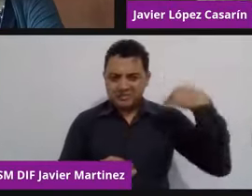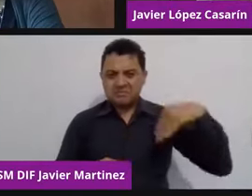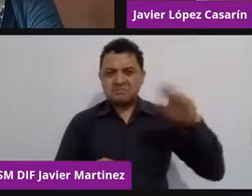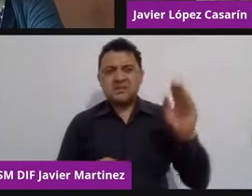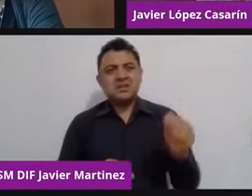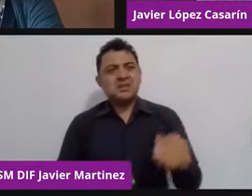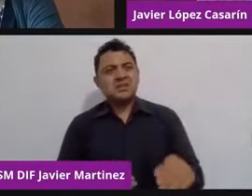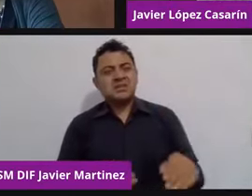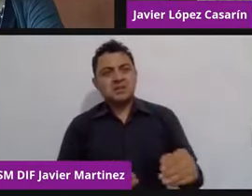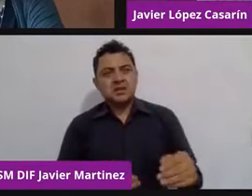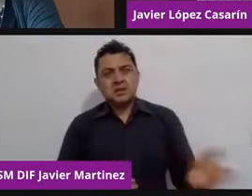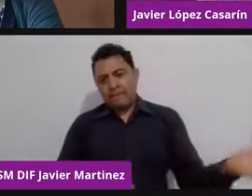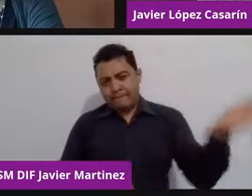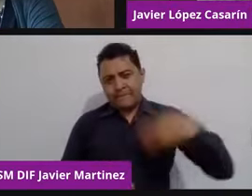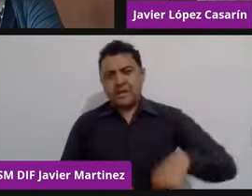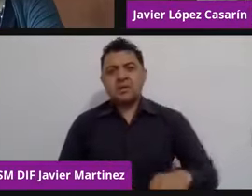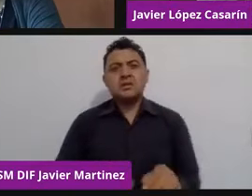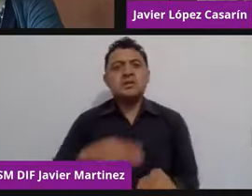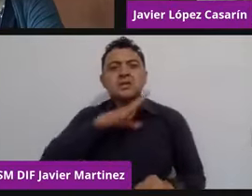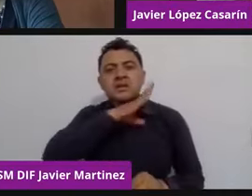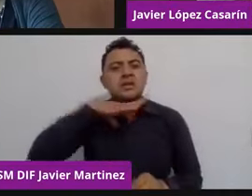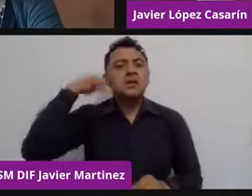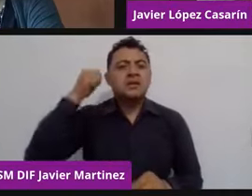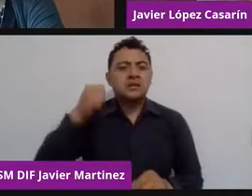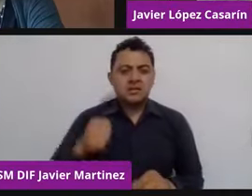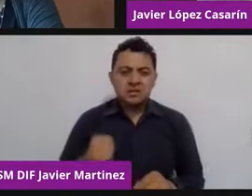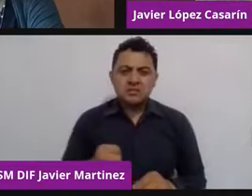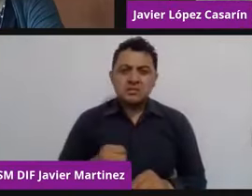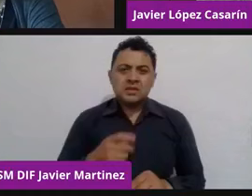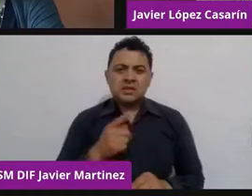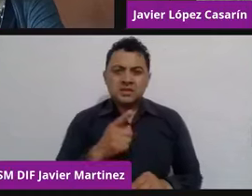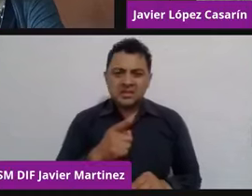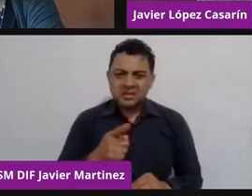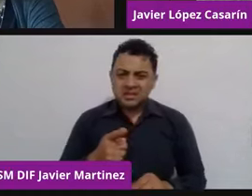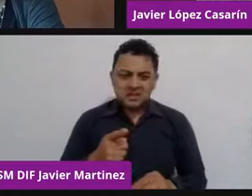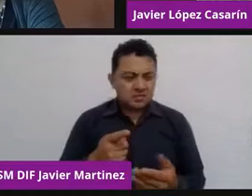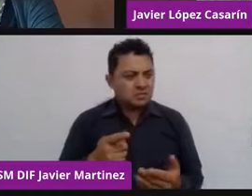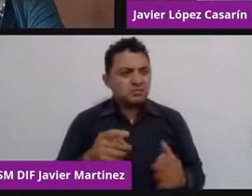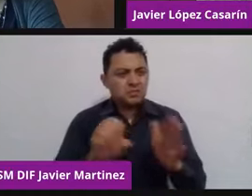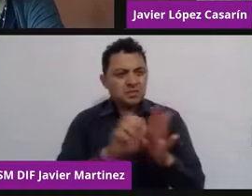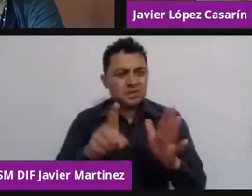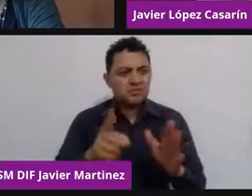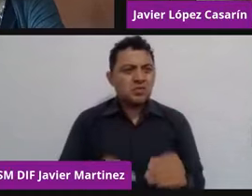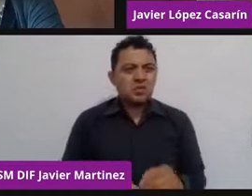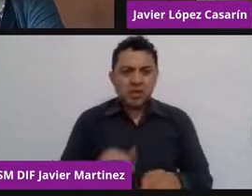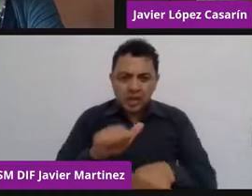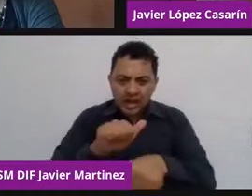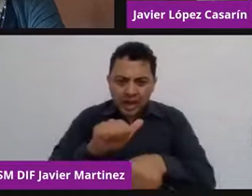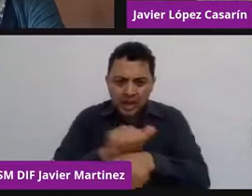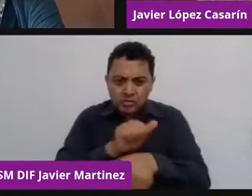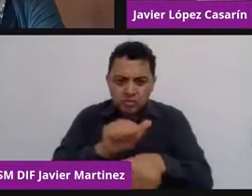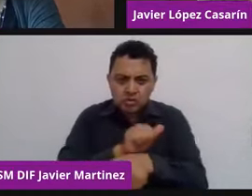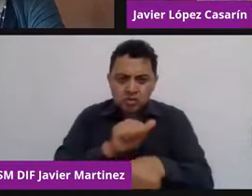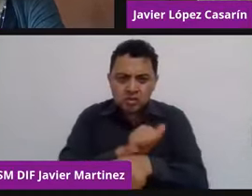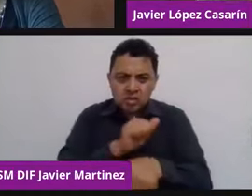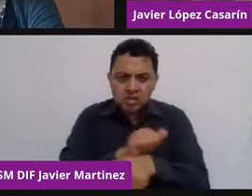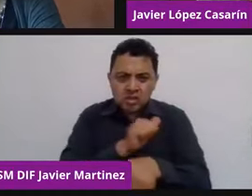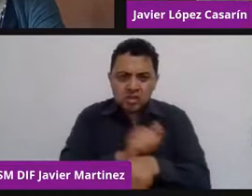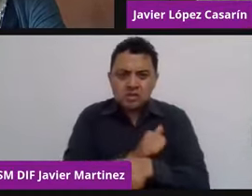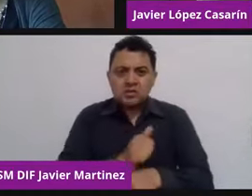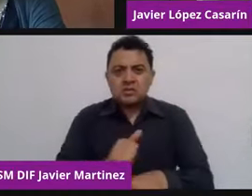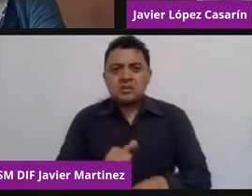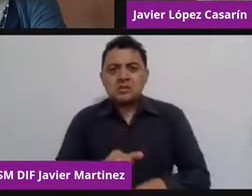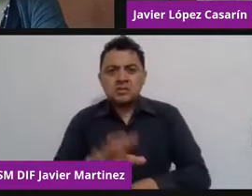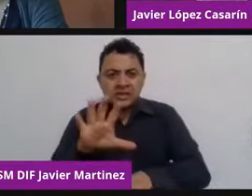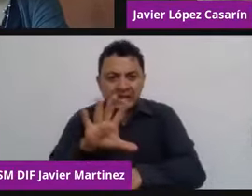apasionado por trabajar con sus alumnos con autos autónomos, entonces estuvo trabajando y